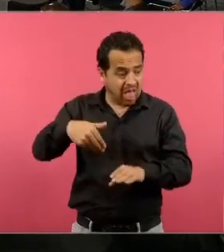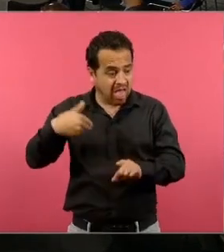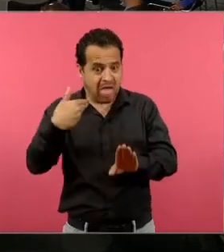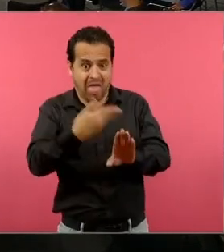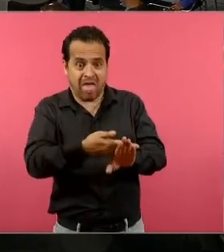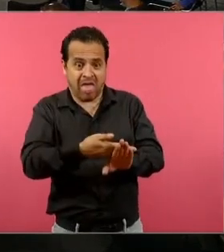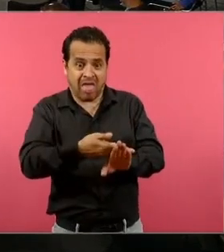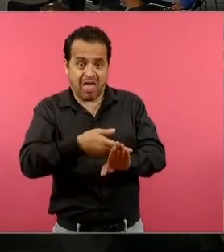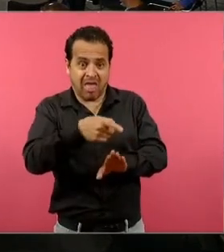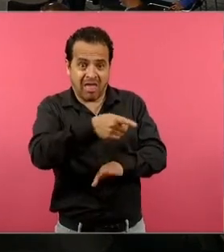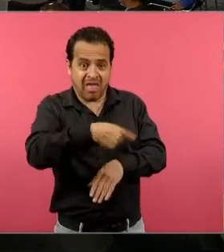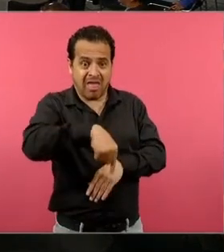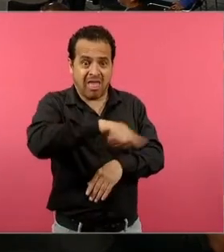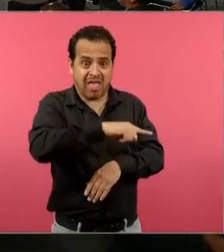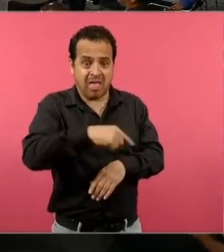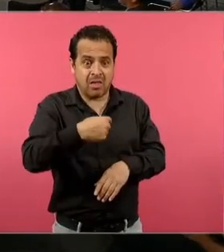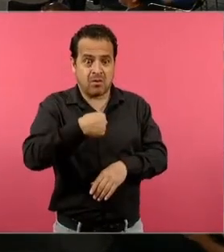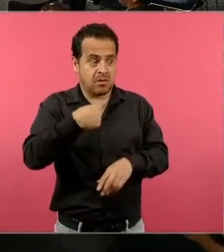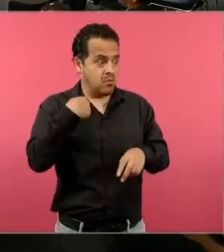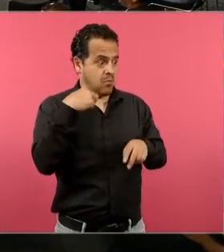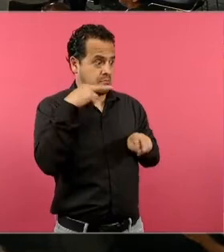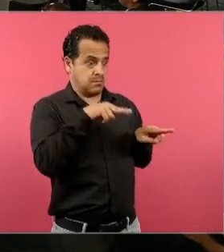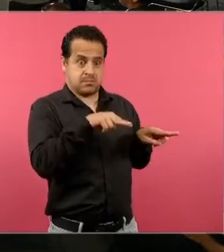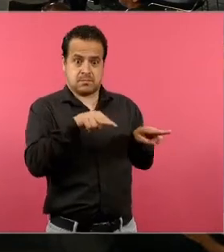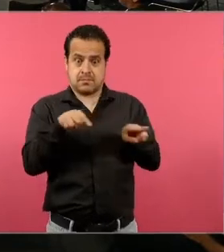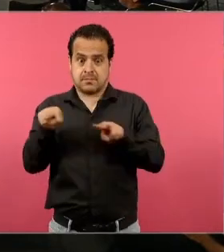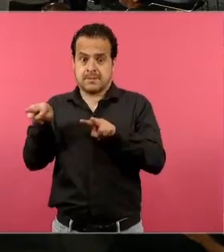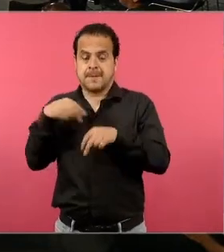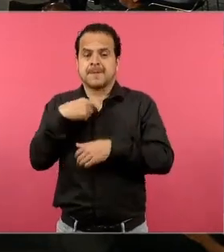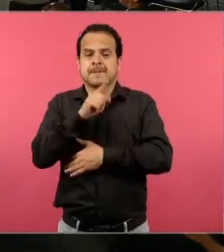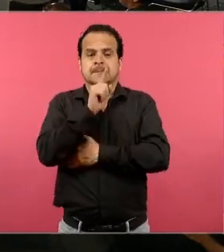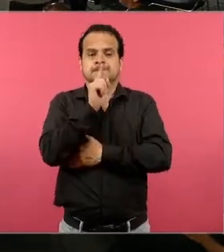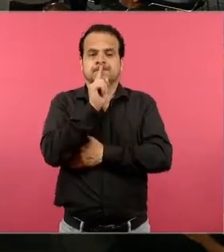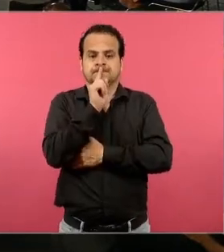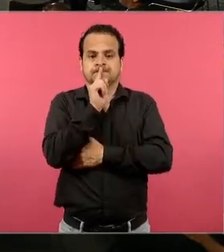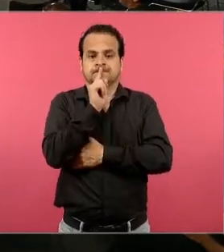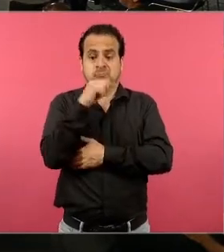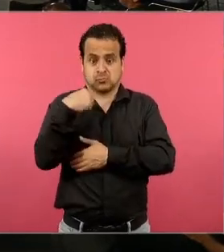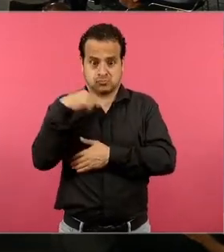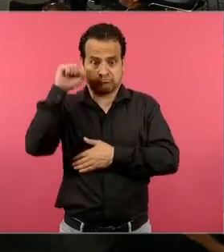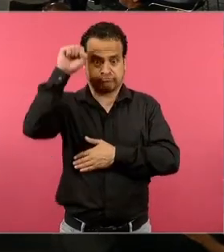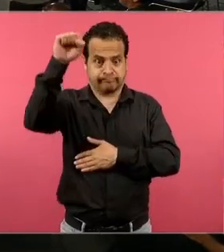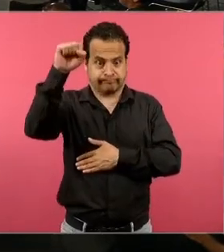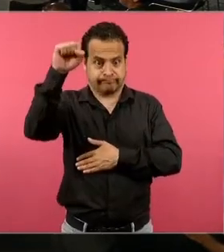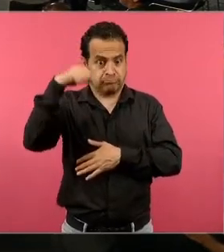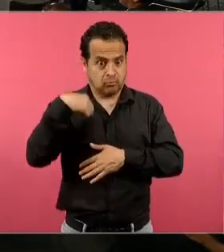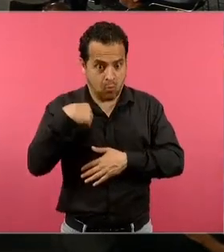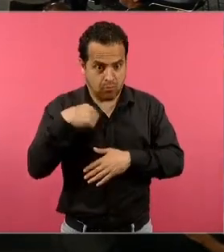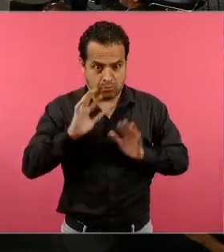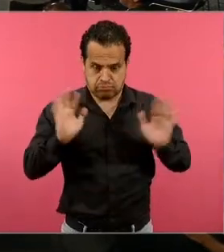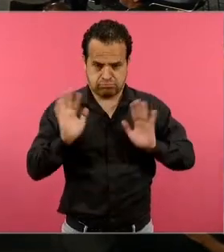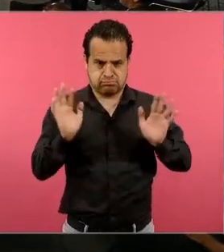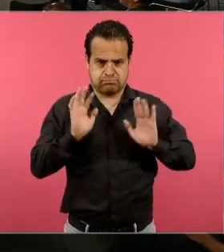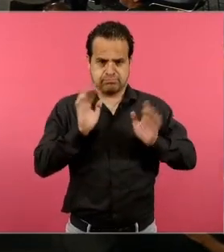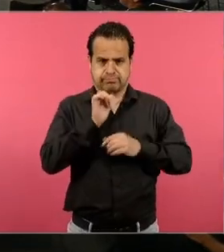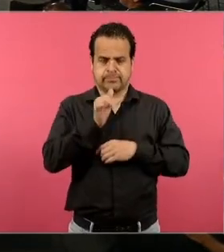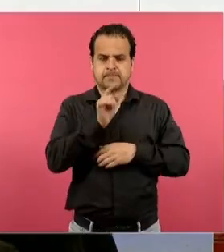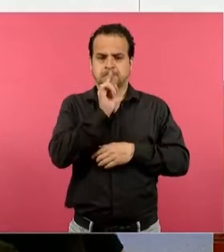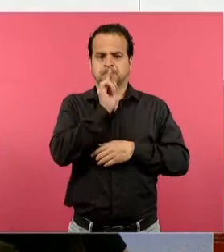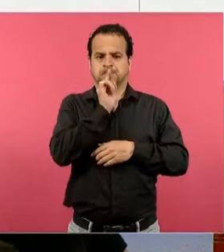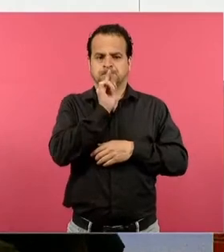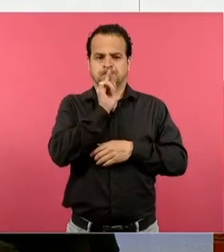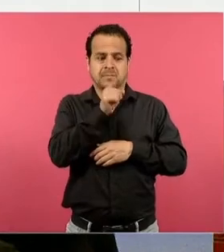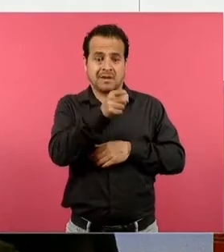guardé silencio porque yo no era comunista cuando encarcelaron a los socialdemócratas